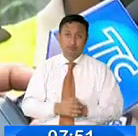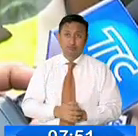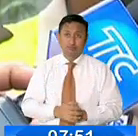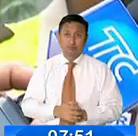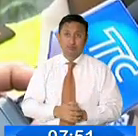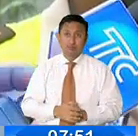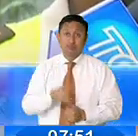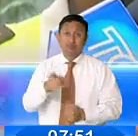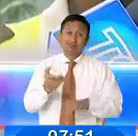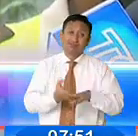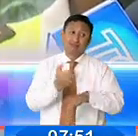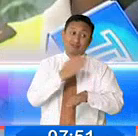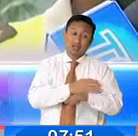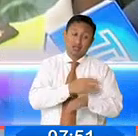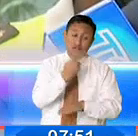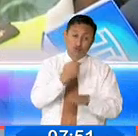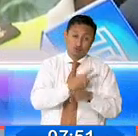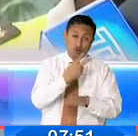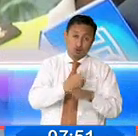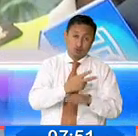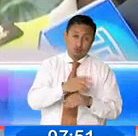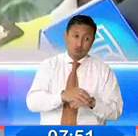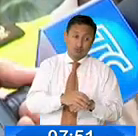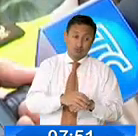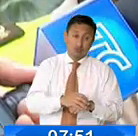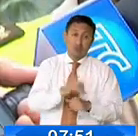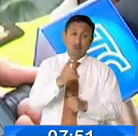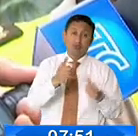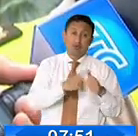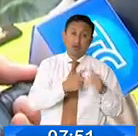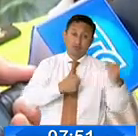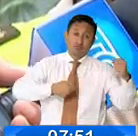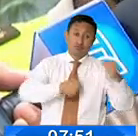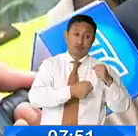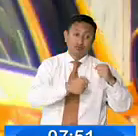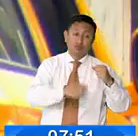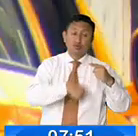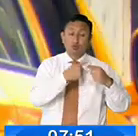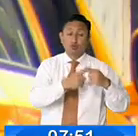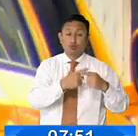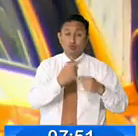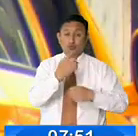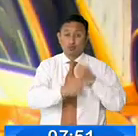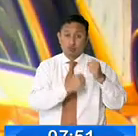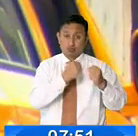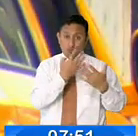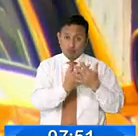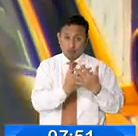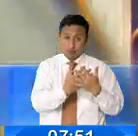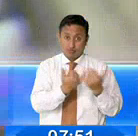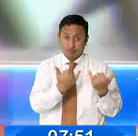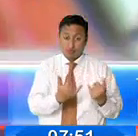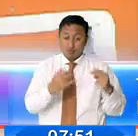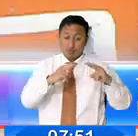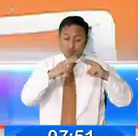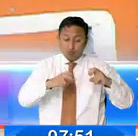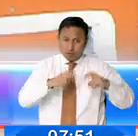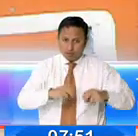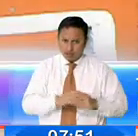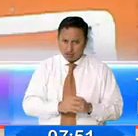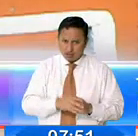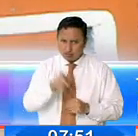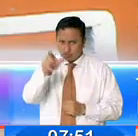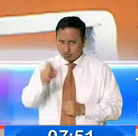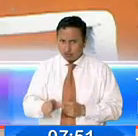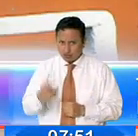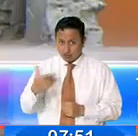antecedentes de ciudadano, una por tentativa de asesinato y otro por el cumplimiento de una pena. Estamos investigando al momento en este caso y existe una